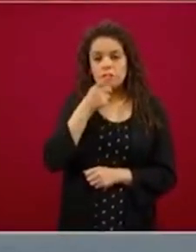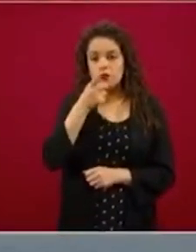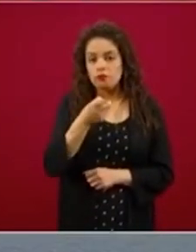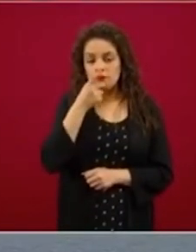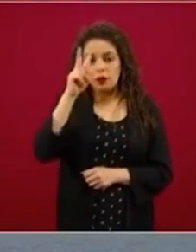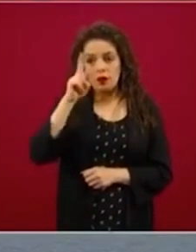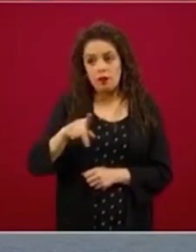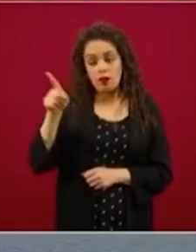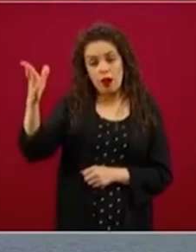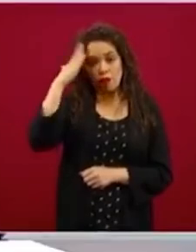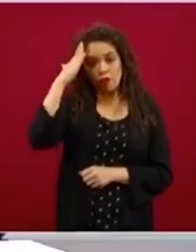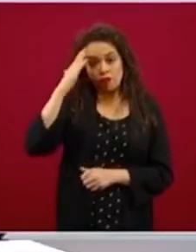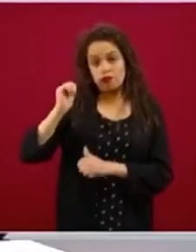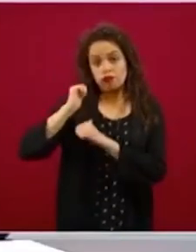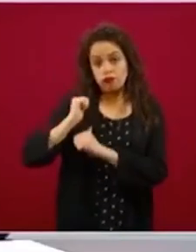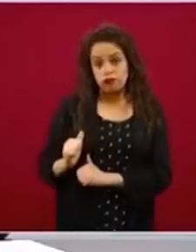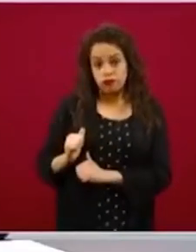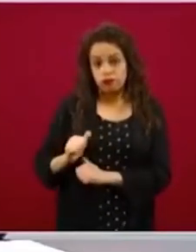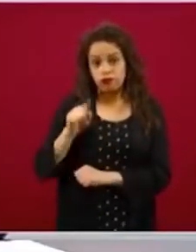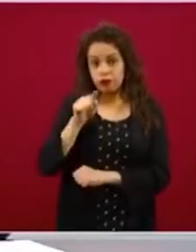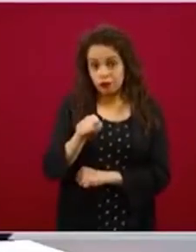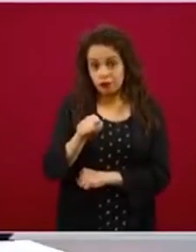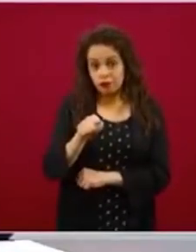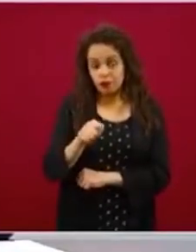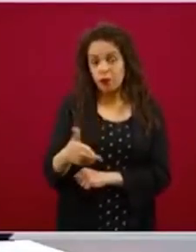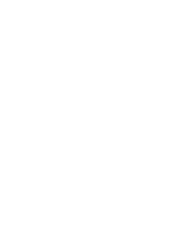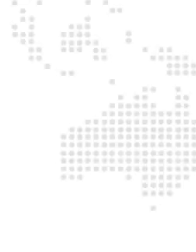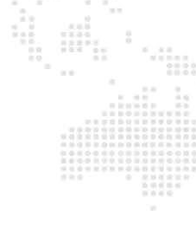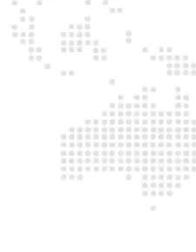costumbres son los funcionarios más honrados del mundo.